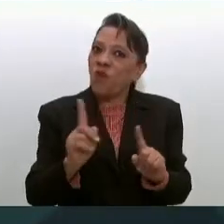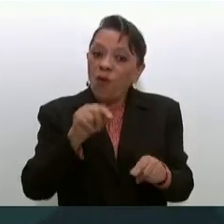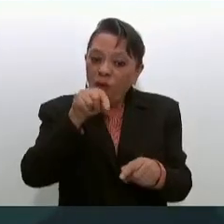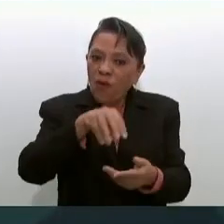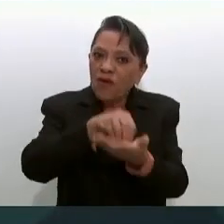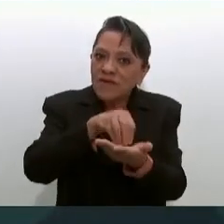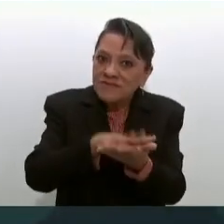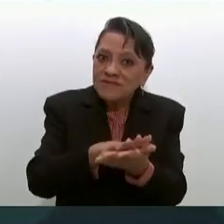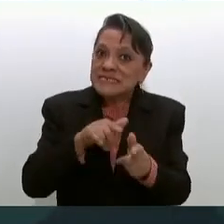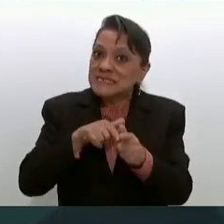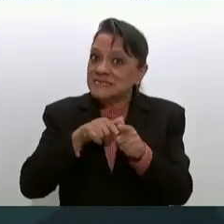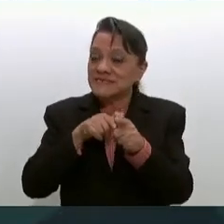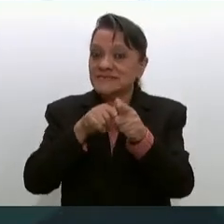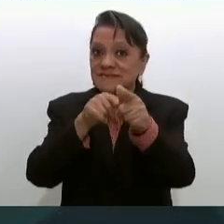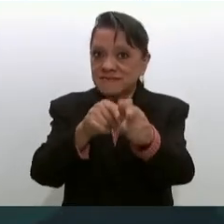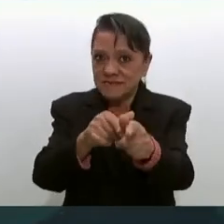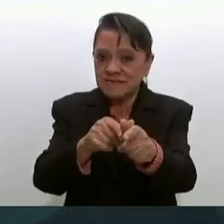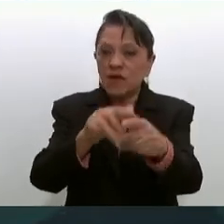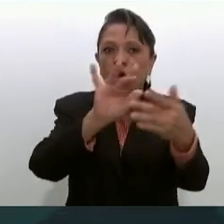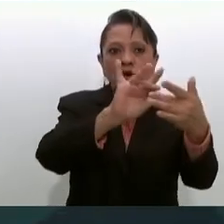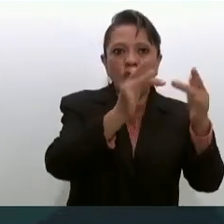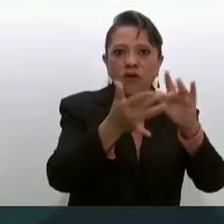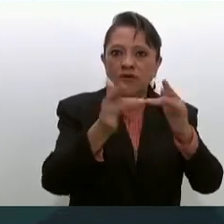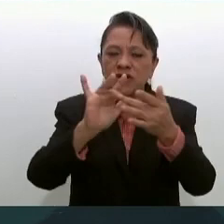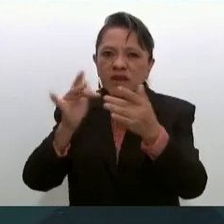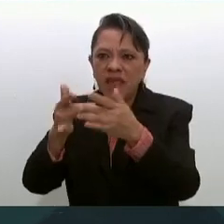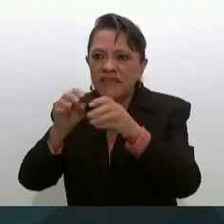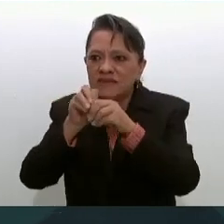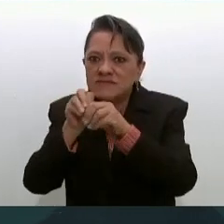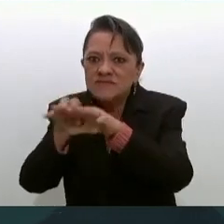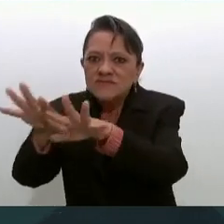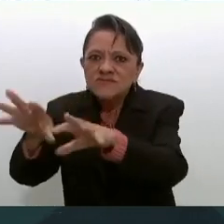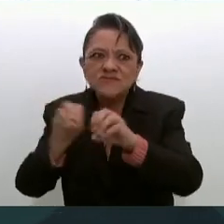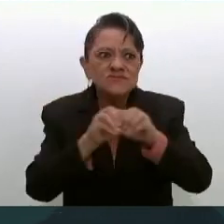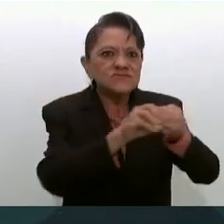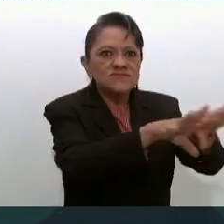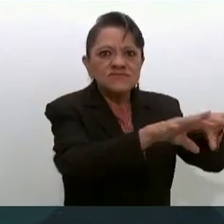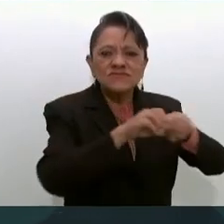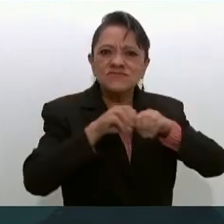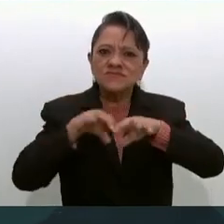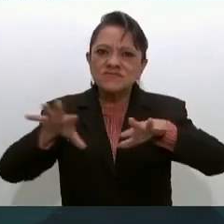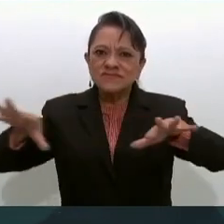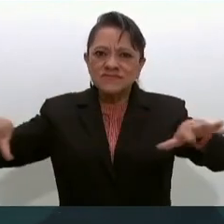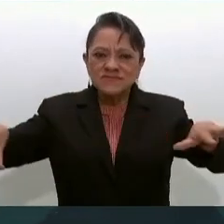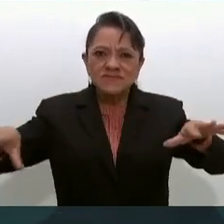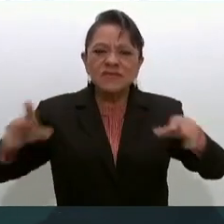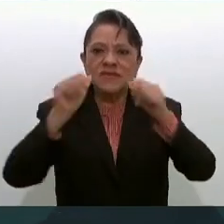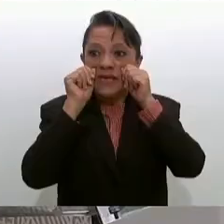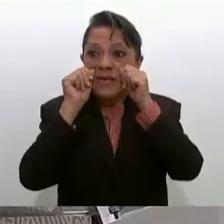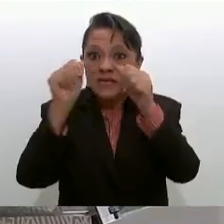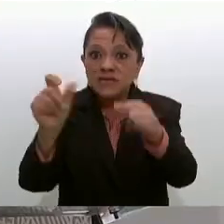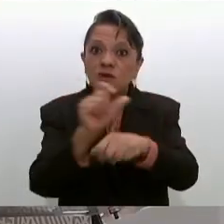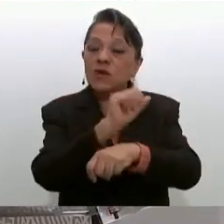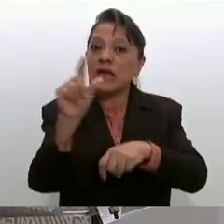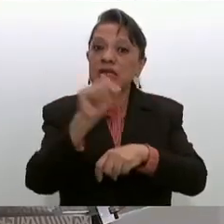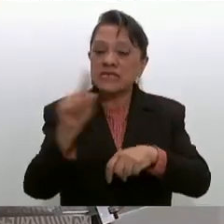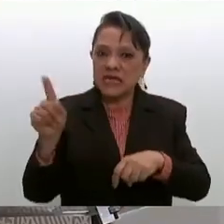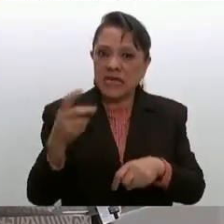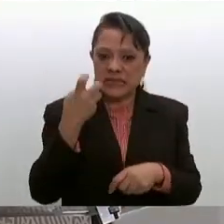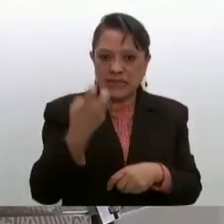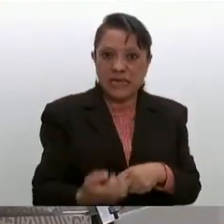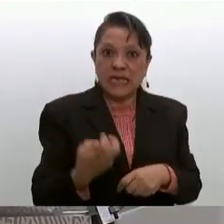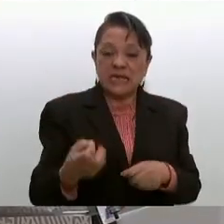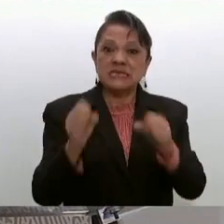con redes de distribución, de referencia y de atención, atención de calidad. Que este